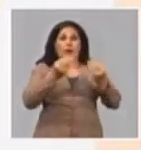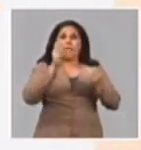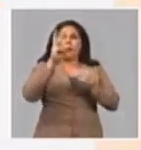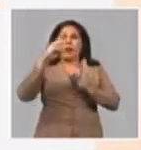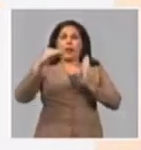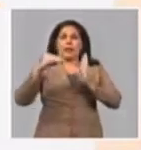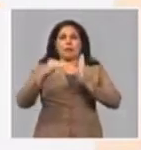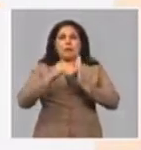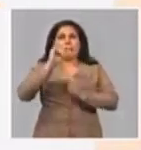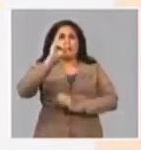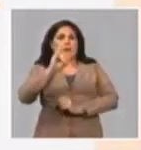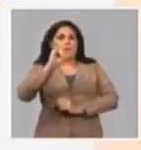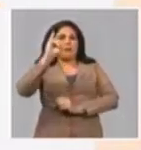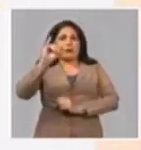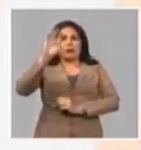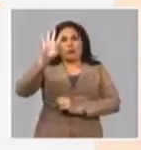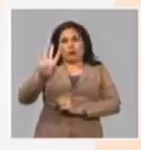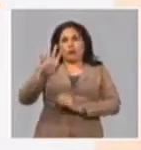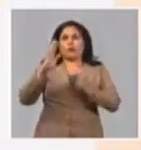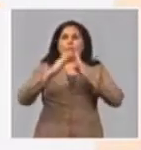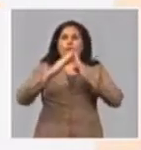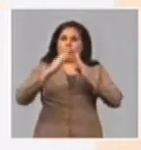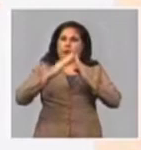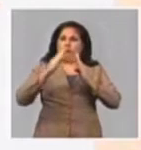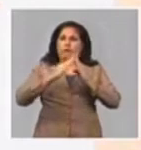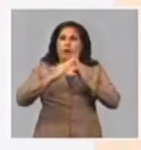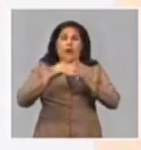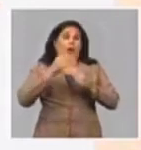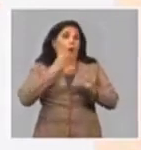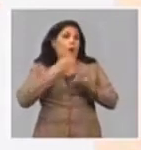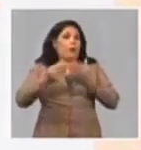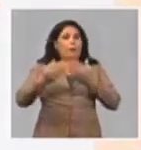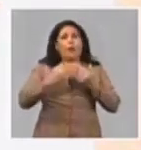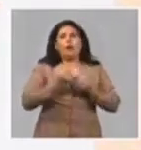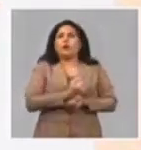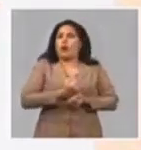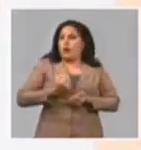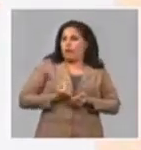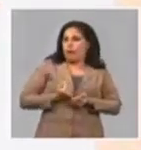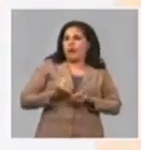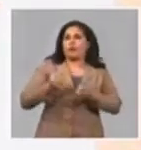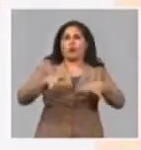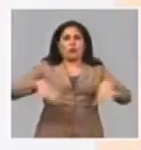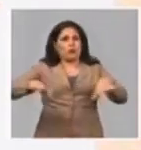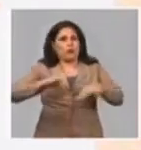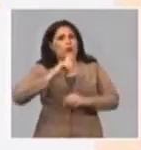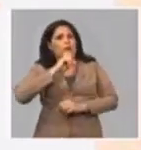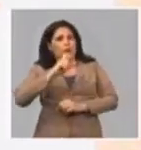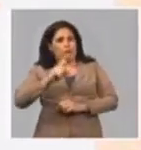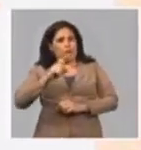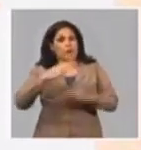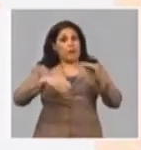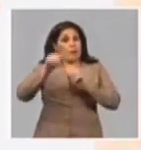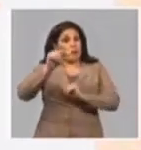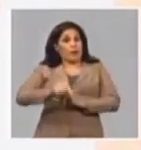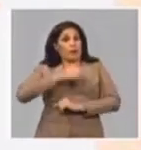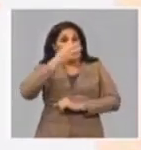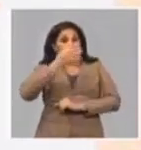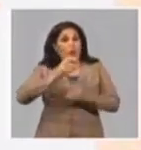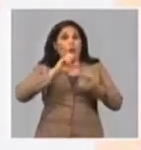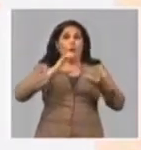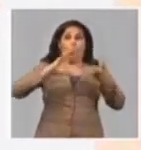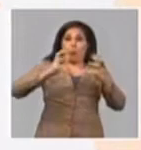.664 viviendas, o a pesar de todas estas condiciones que el ministro decía, que ha sido complicado,